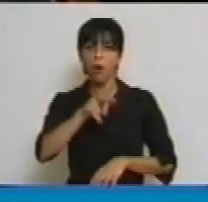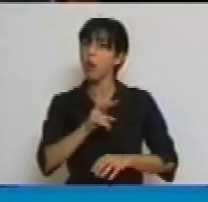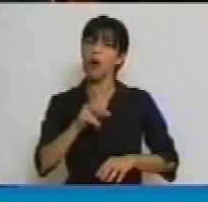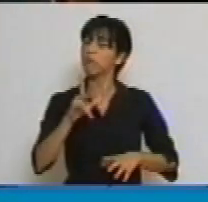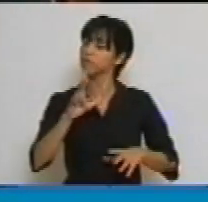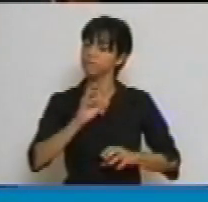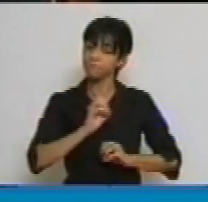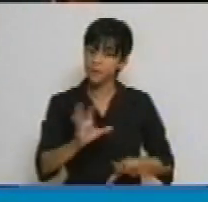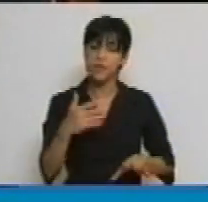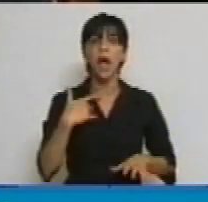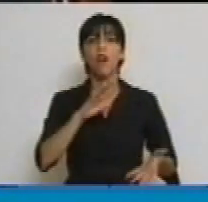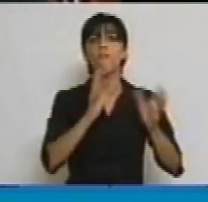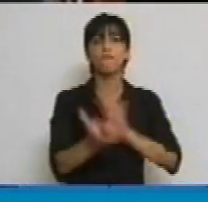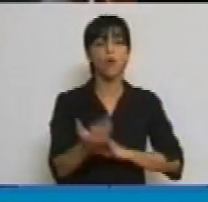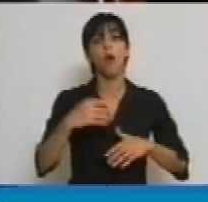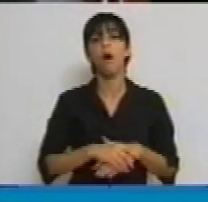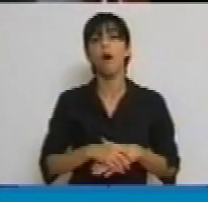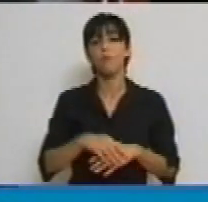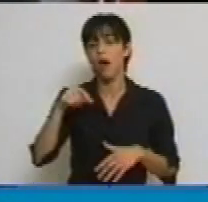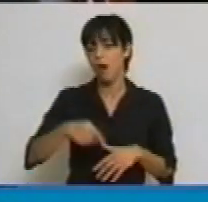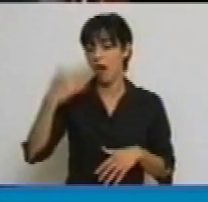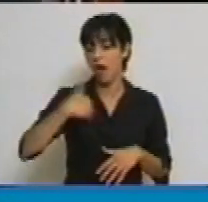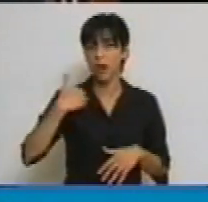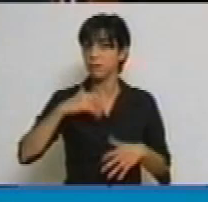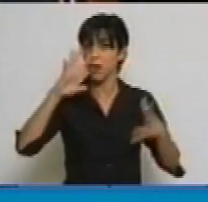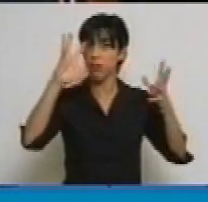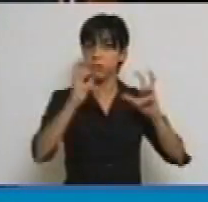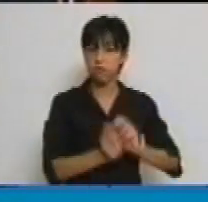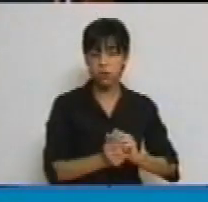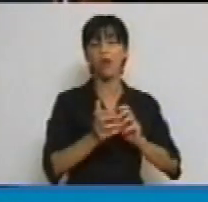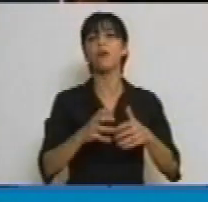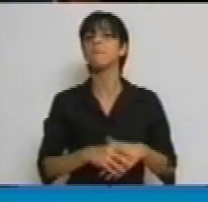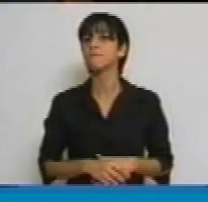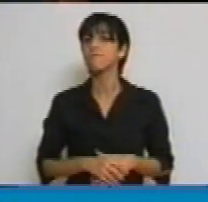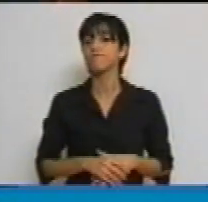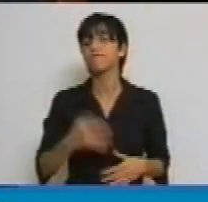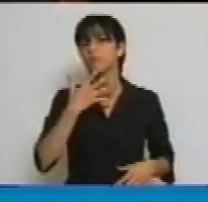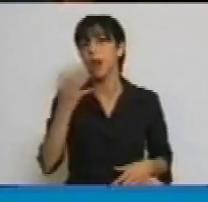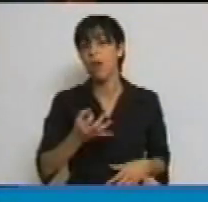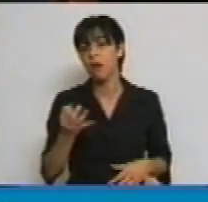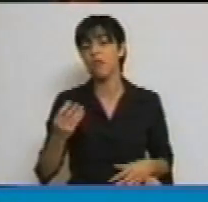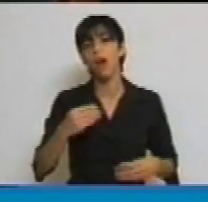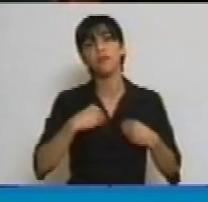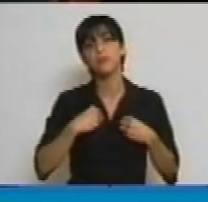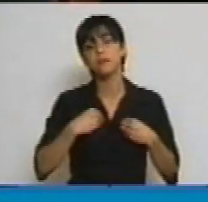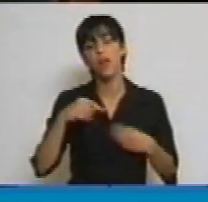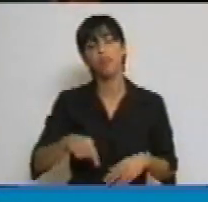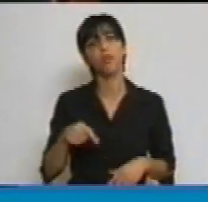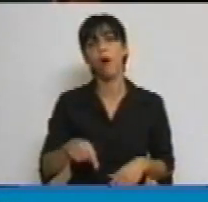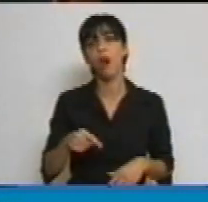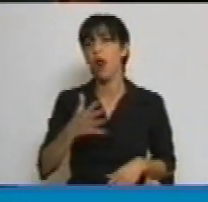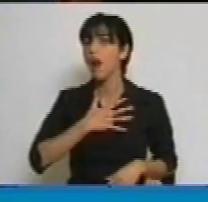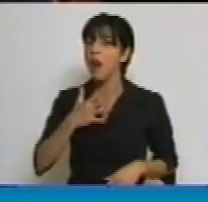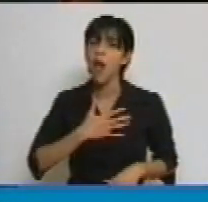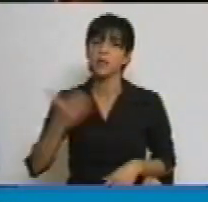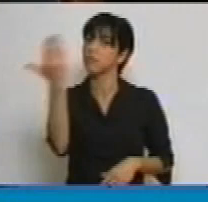es una amenaza para nuestro país y nuestra soberanía, le haya tocado a esta Presidenta de la República. Porque